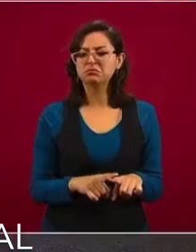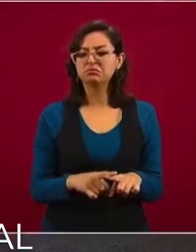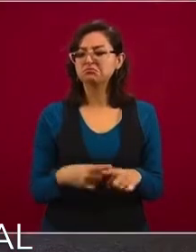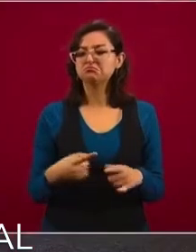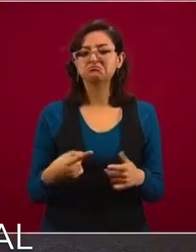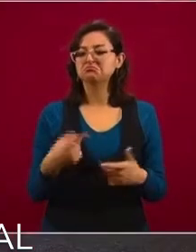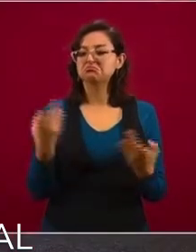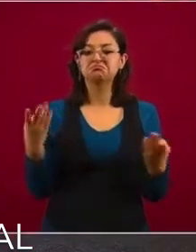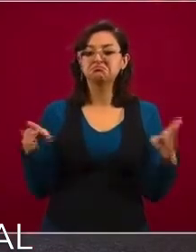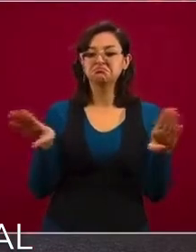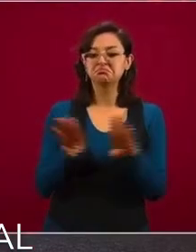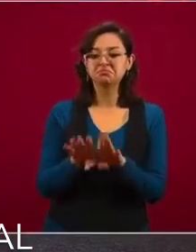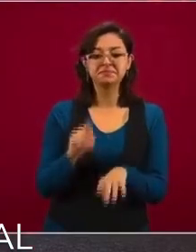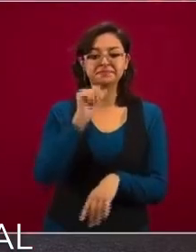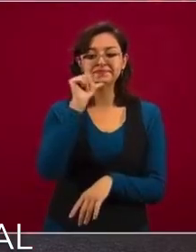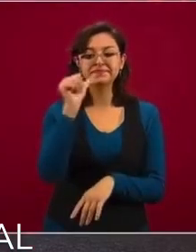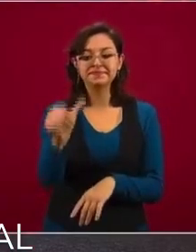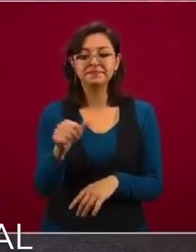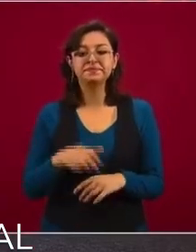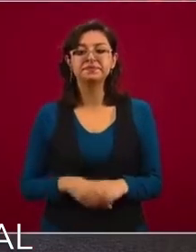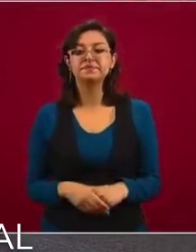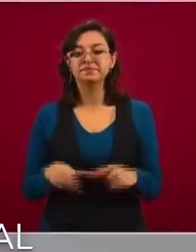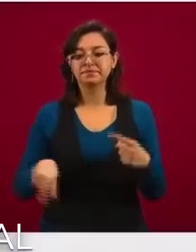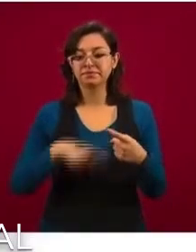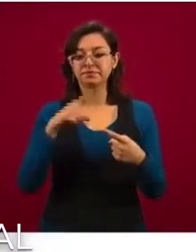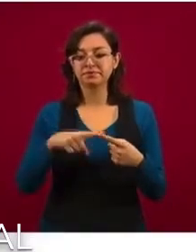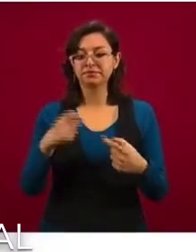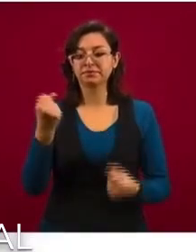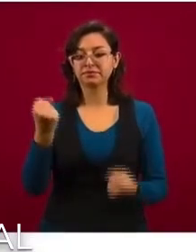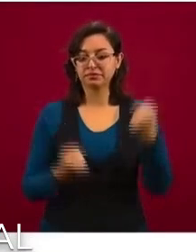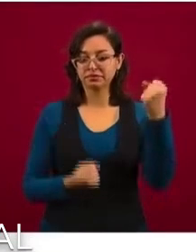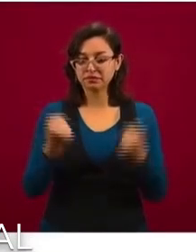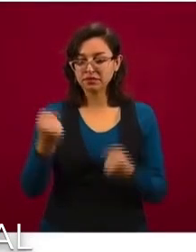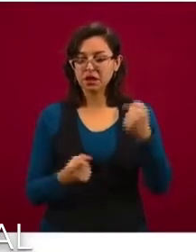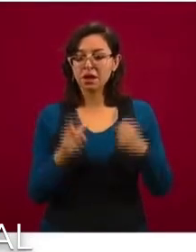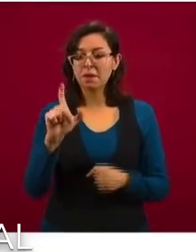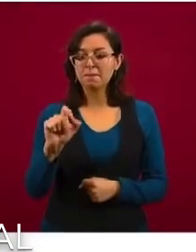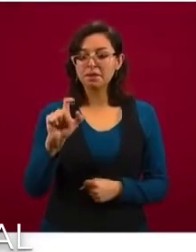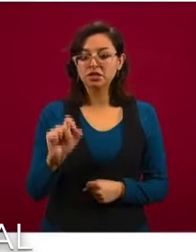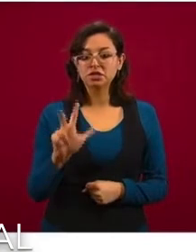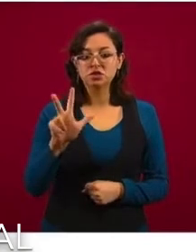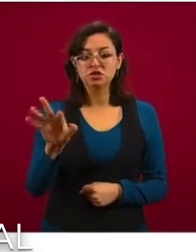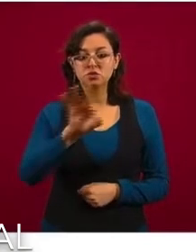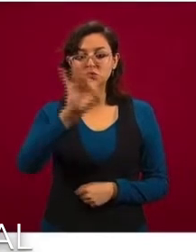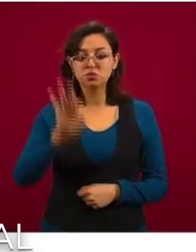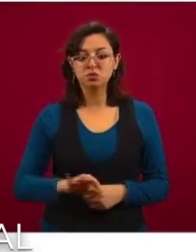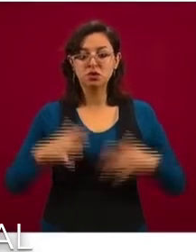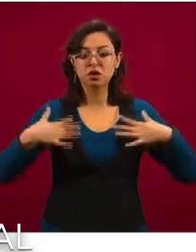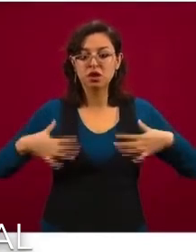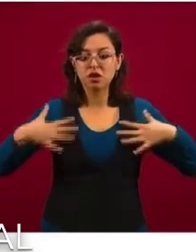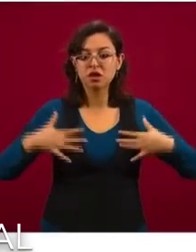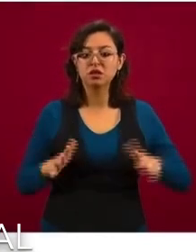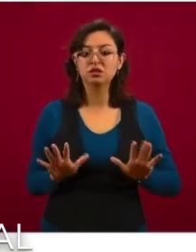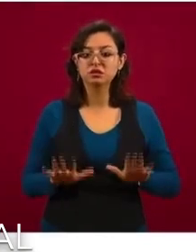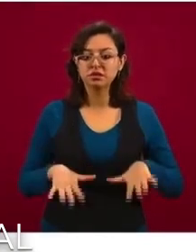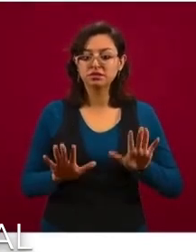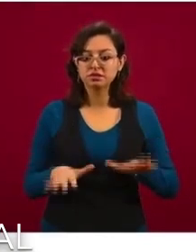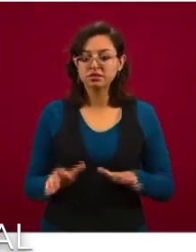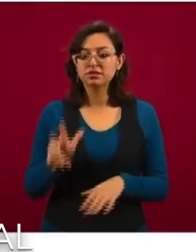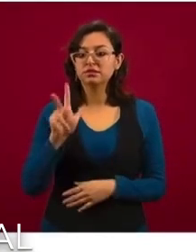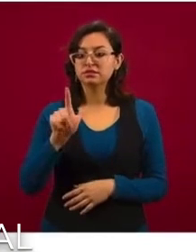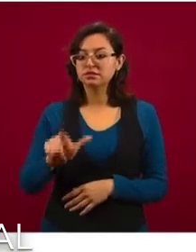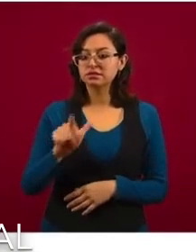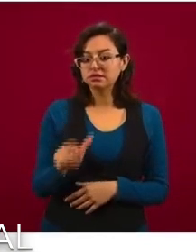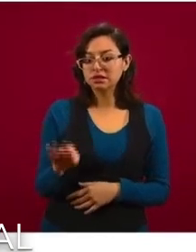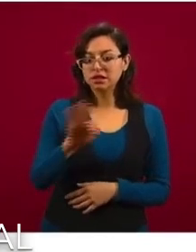cerrado. En la industria automotriz, el 28 por ciento, industria textil, 17 por